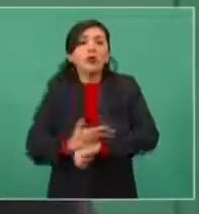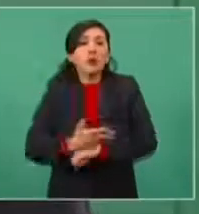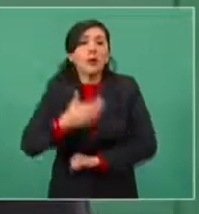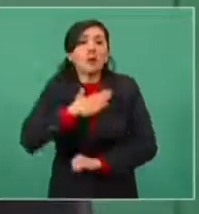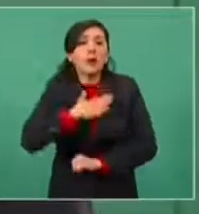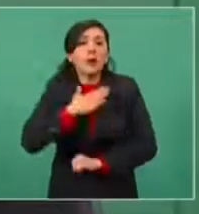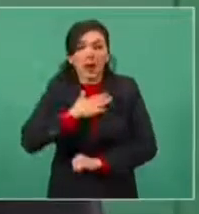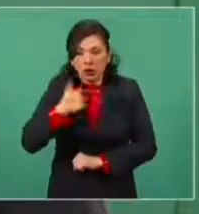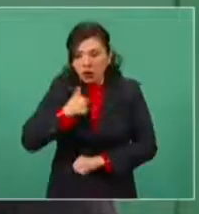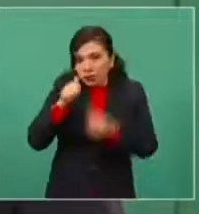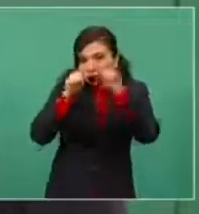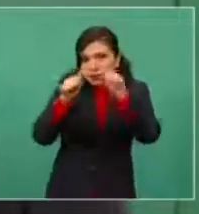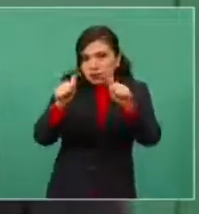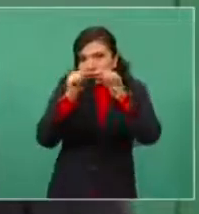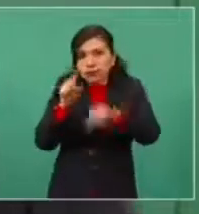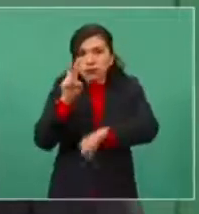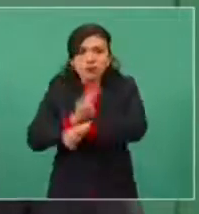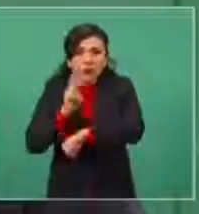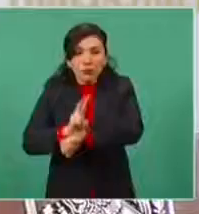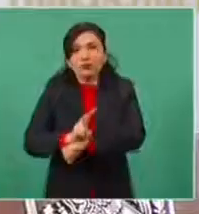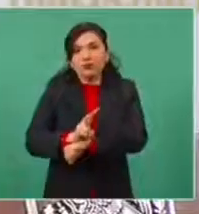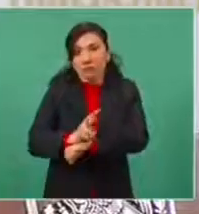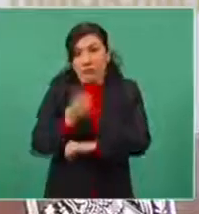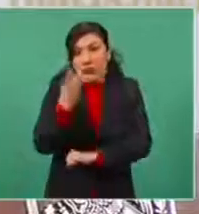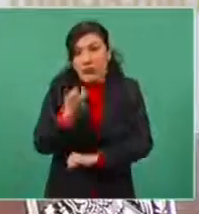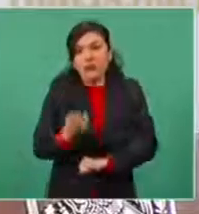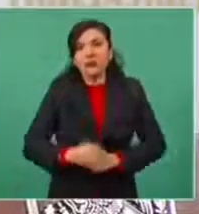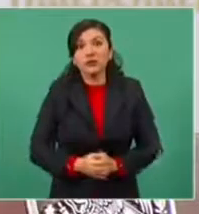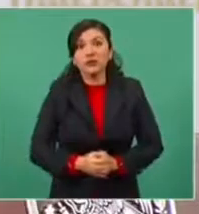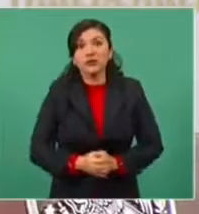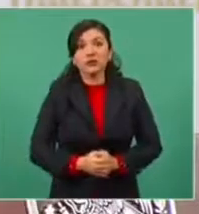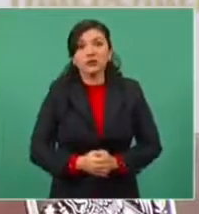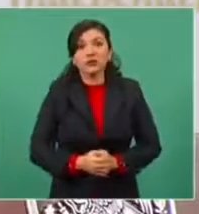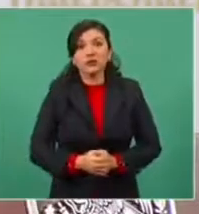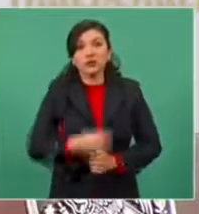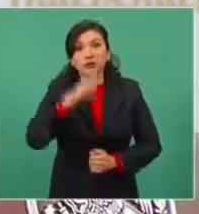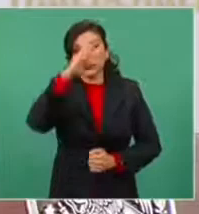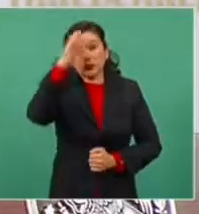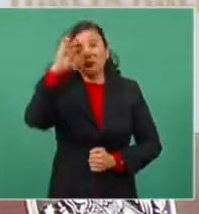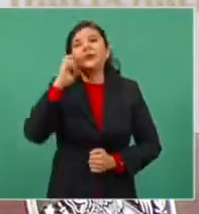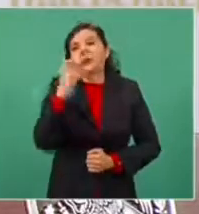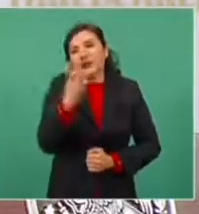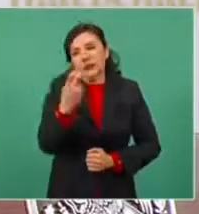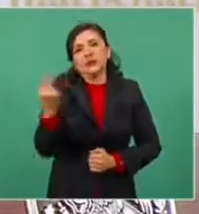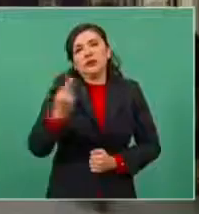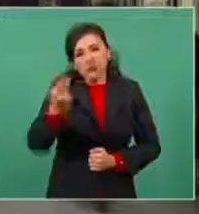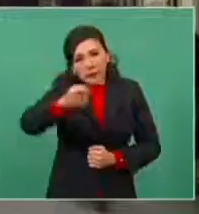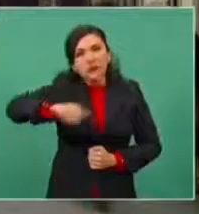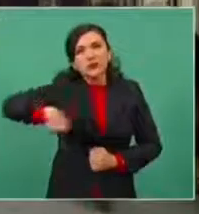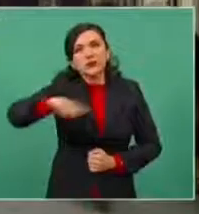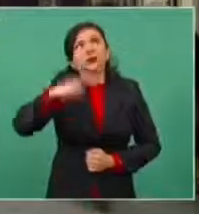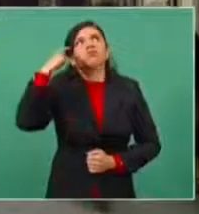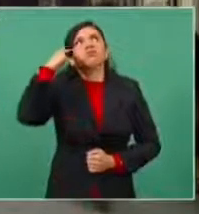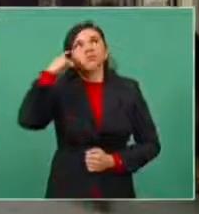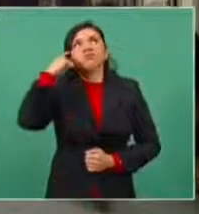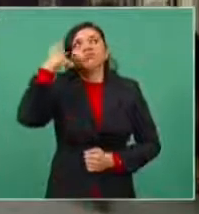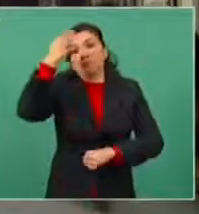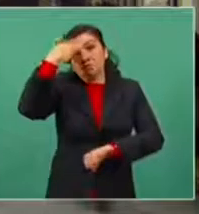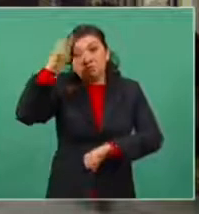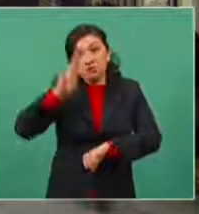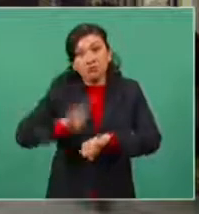responsabilidad. Entonces, nada más tener eso presente